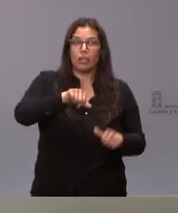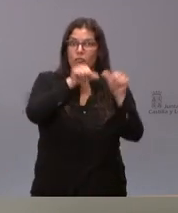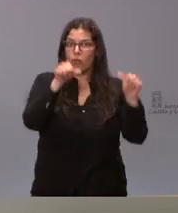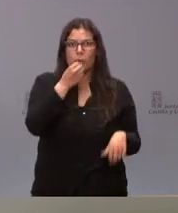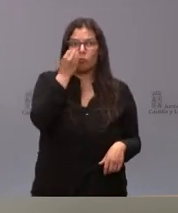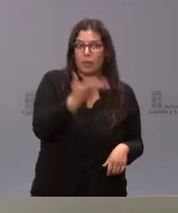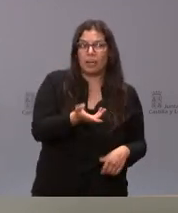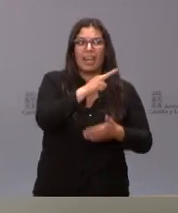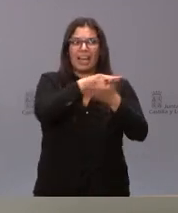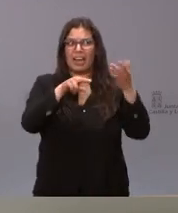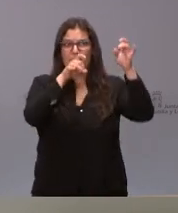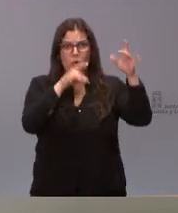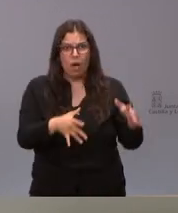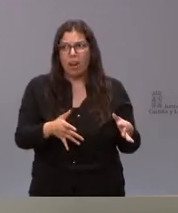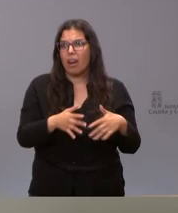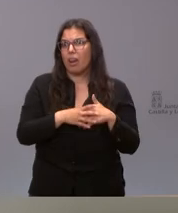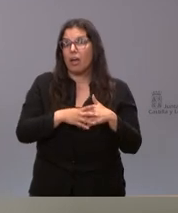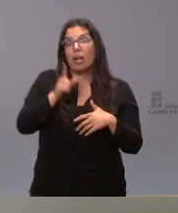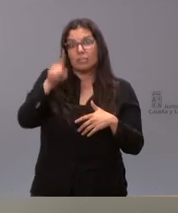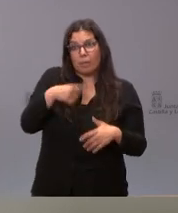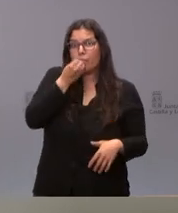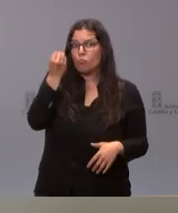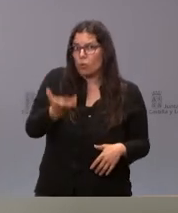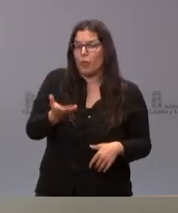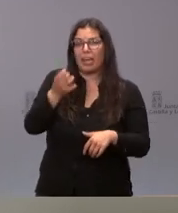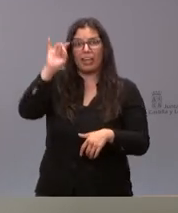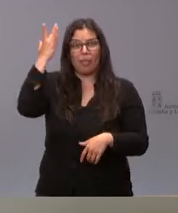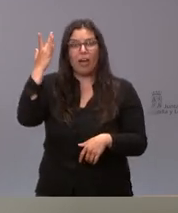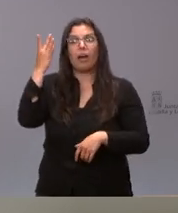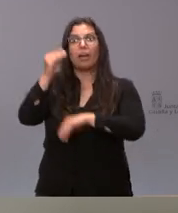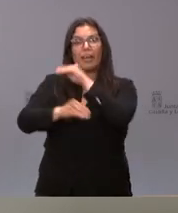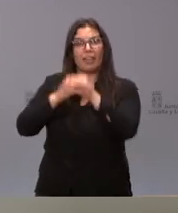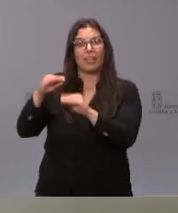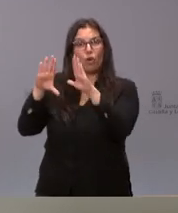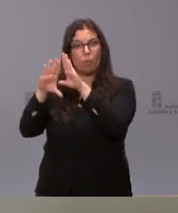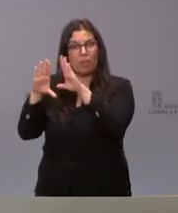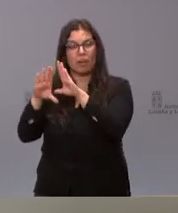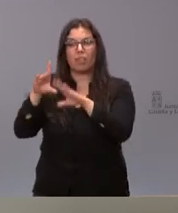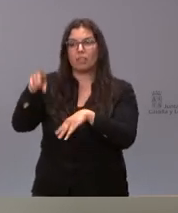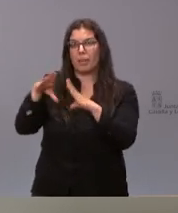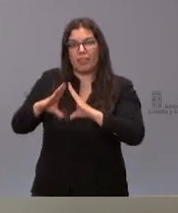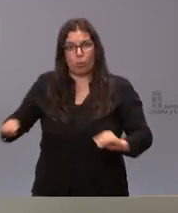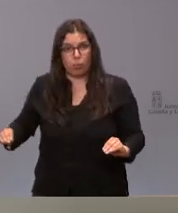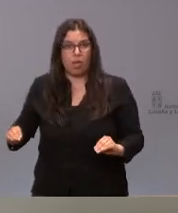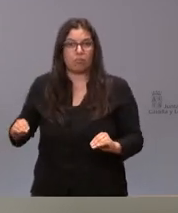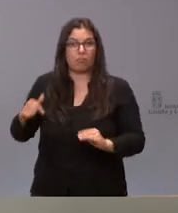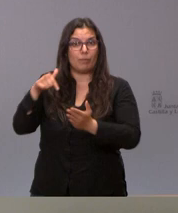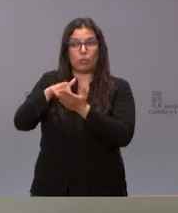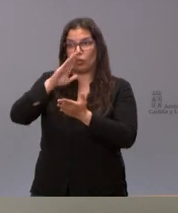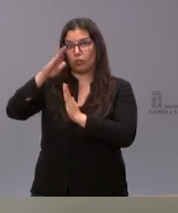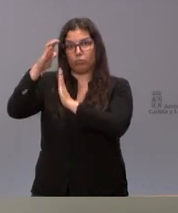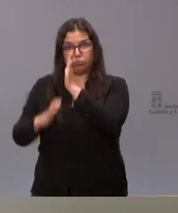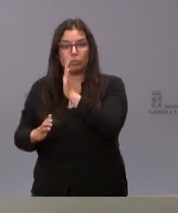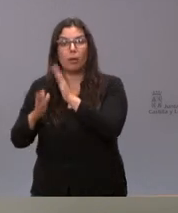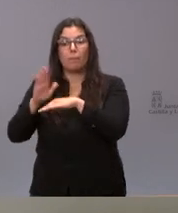buena la de Galicia es igual que la nuestra y también es muy buena la fórmula que han optado Madrid y que han optado Andalucía que es bajar impuestos y